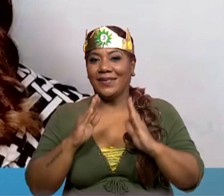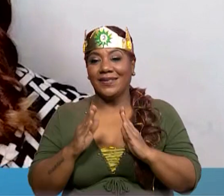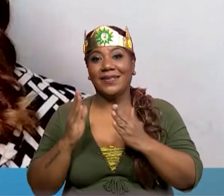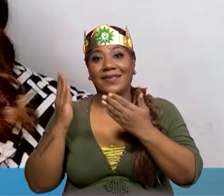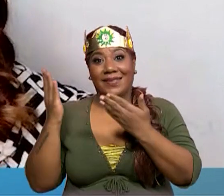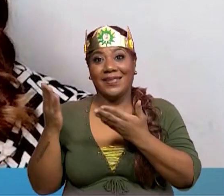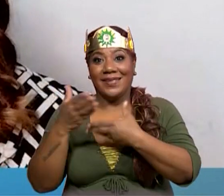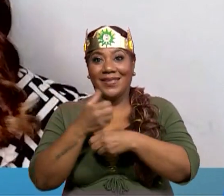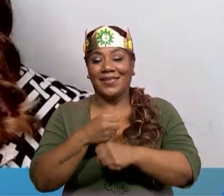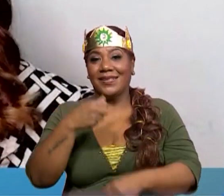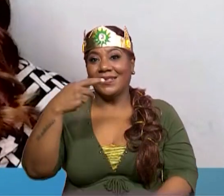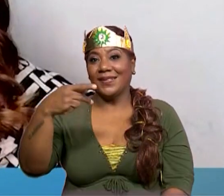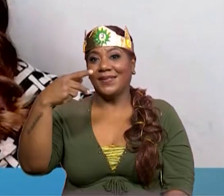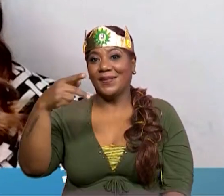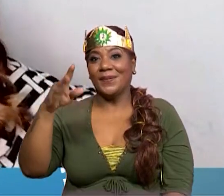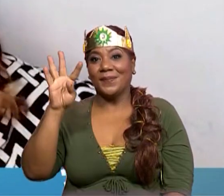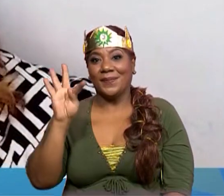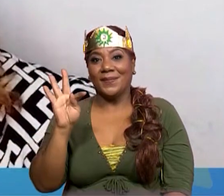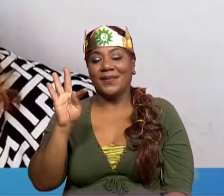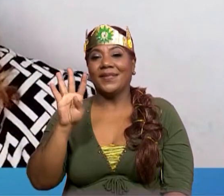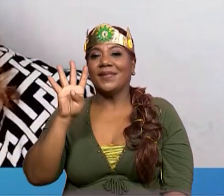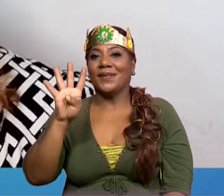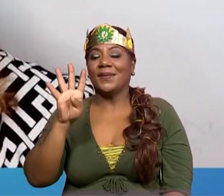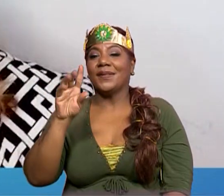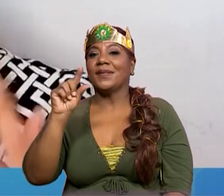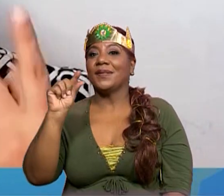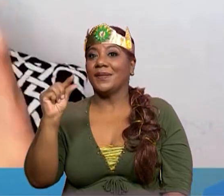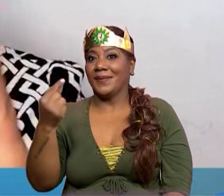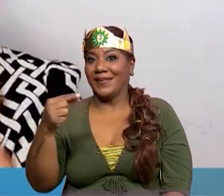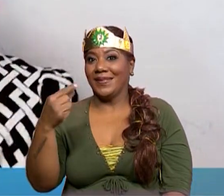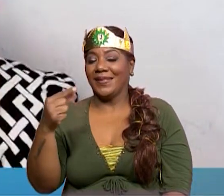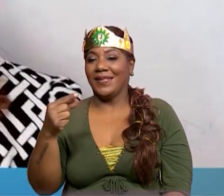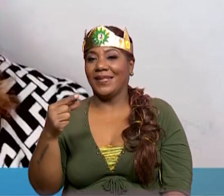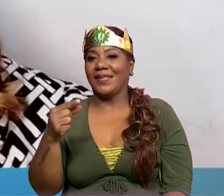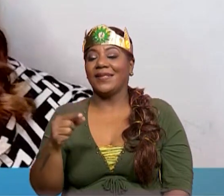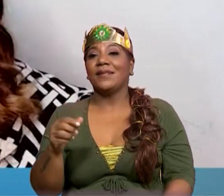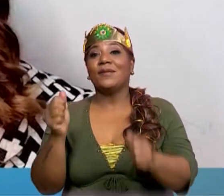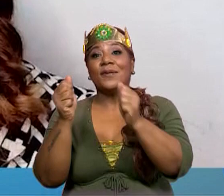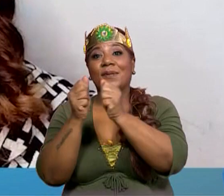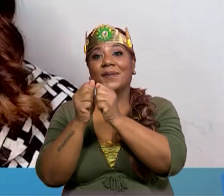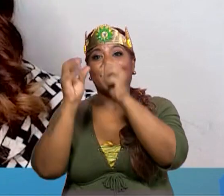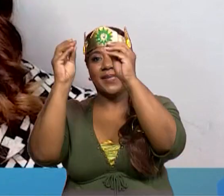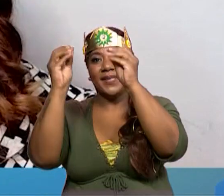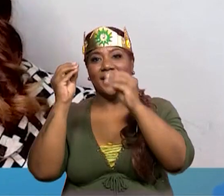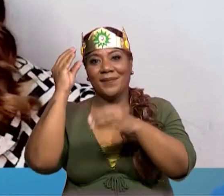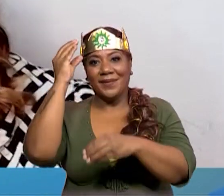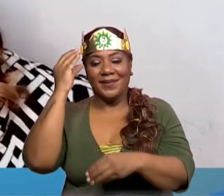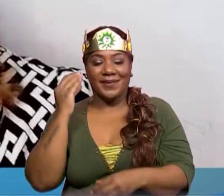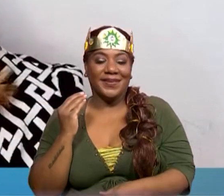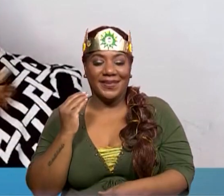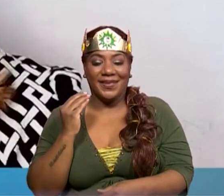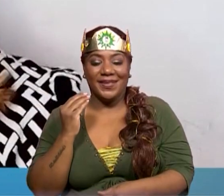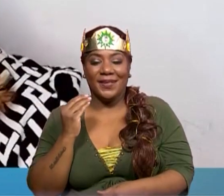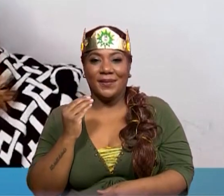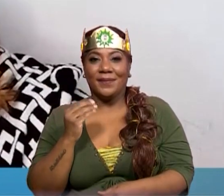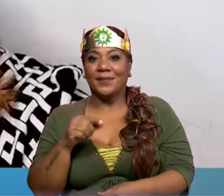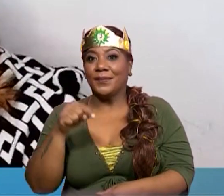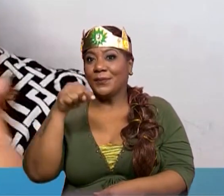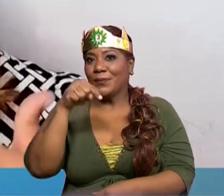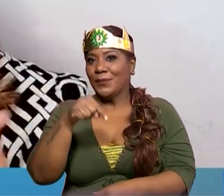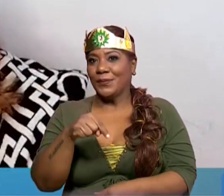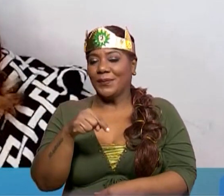González y en conjunto con la maestra Carmen preparo tus clases de cuarto grado. Y este día